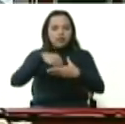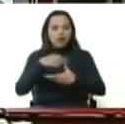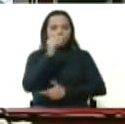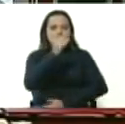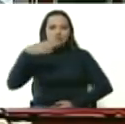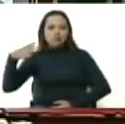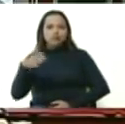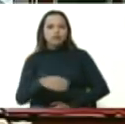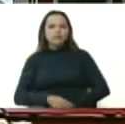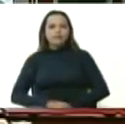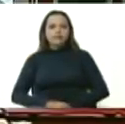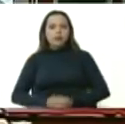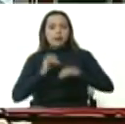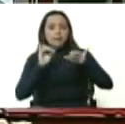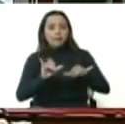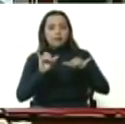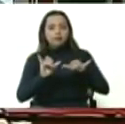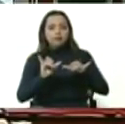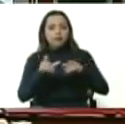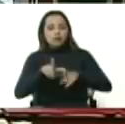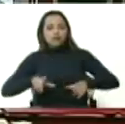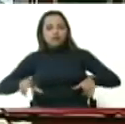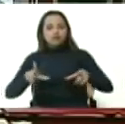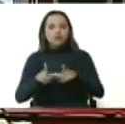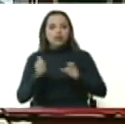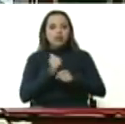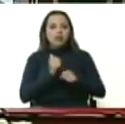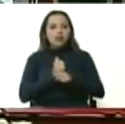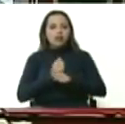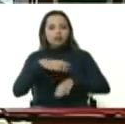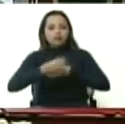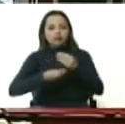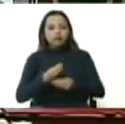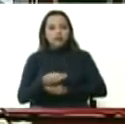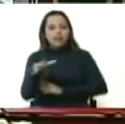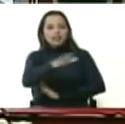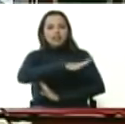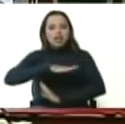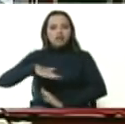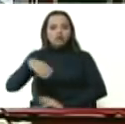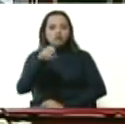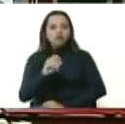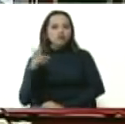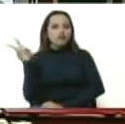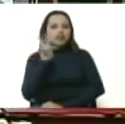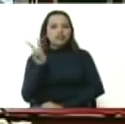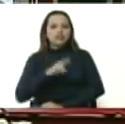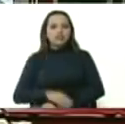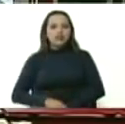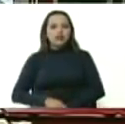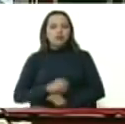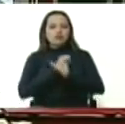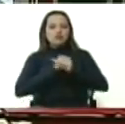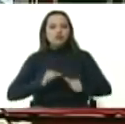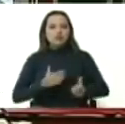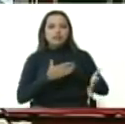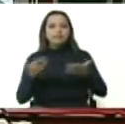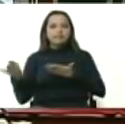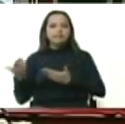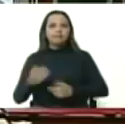desde esta potencia productiva de el llano occidental venezolano portuguesa adelante